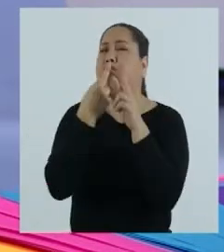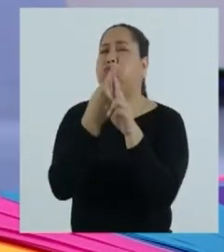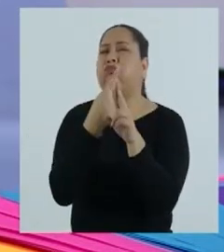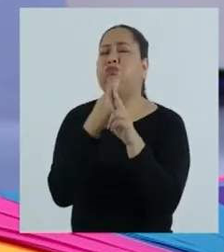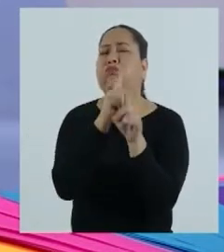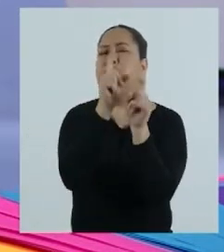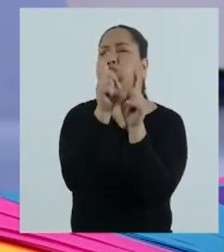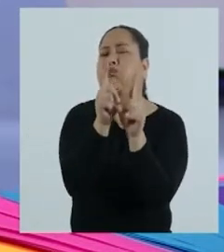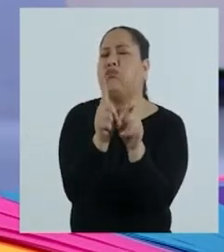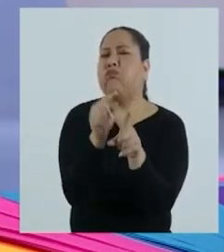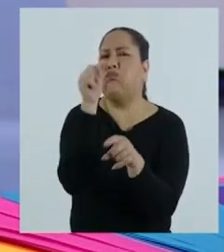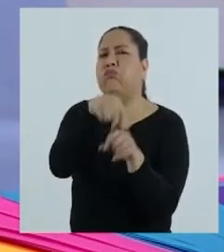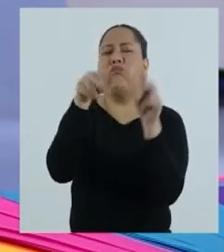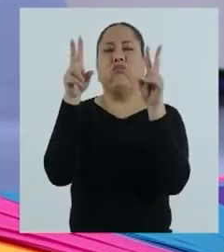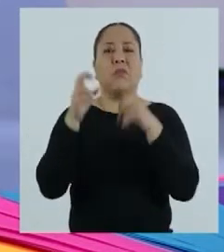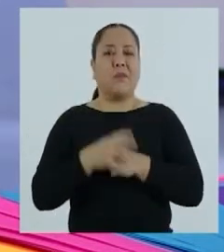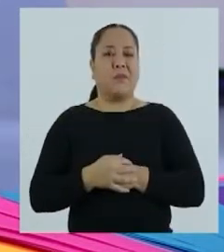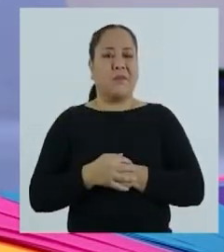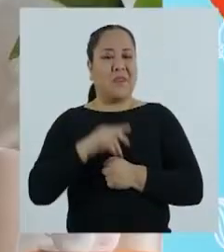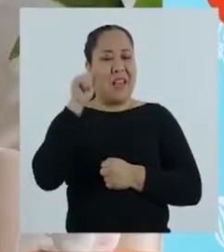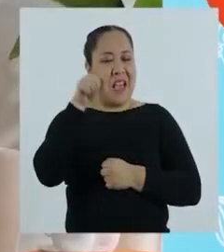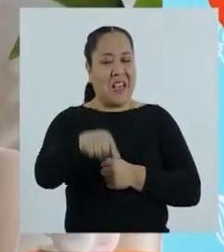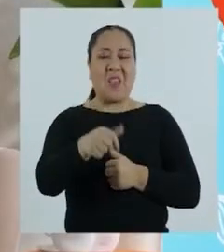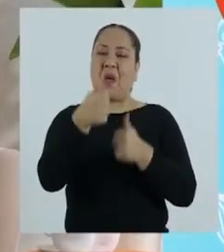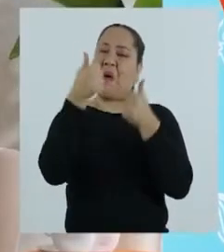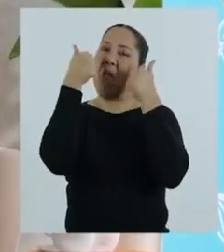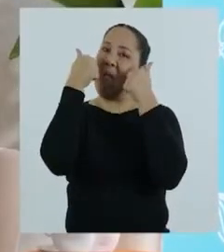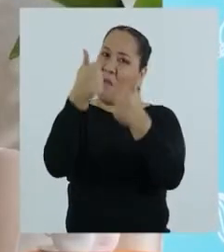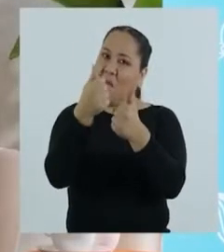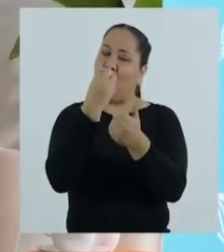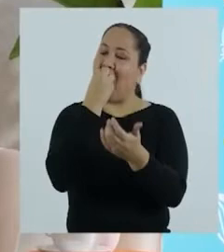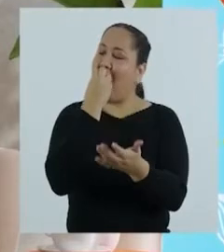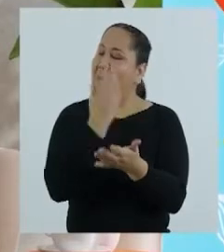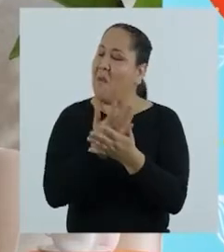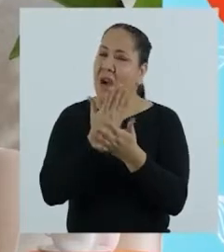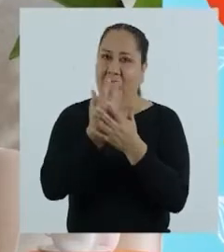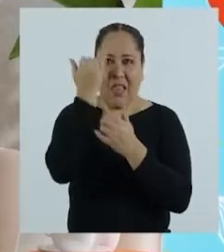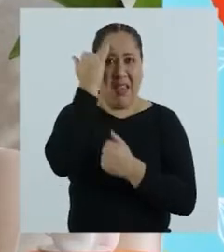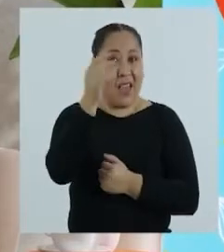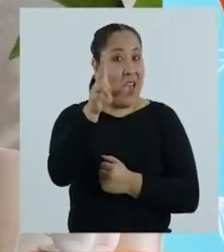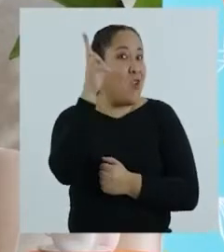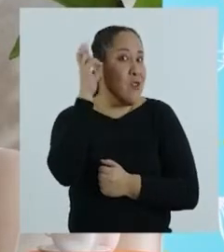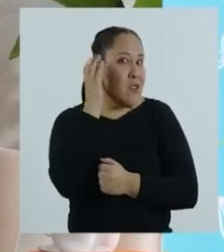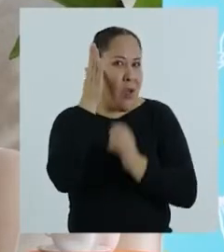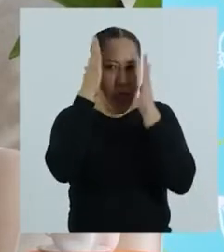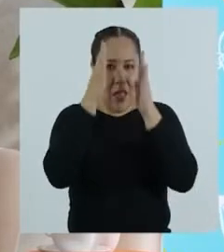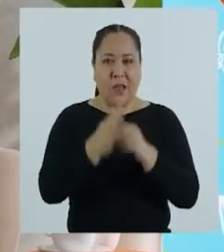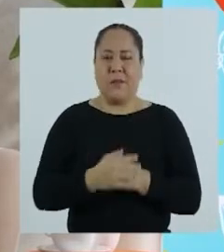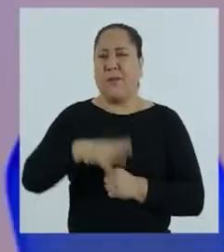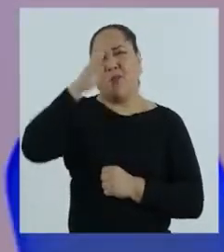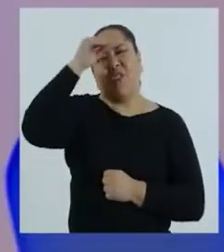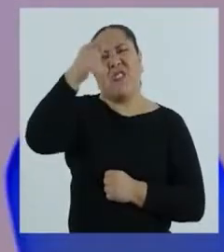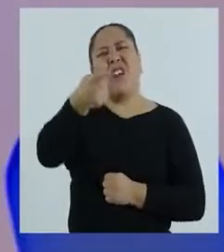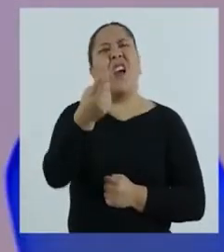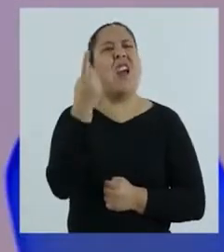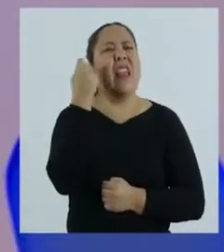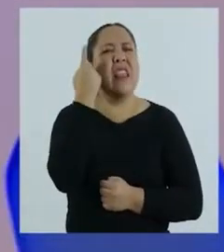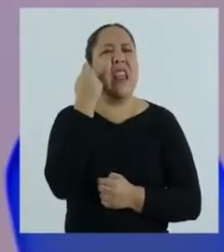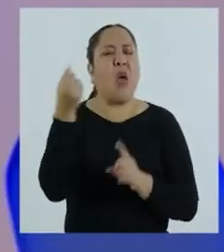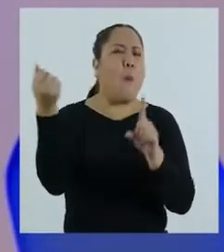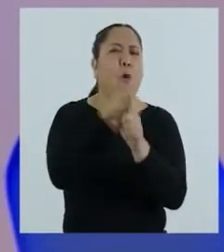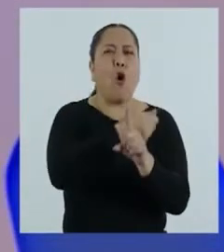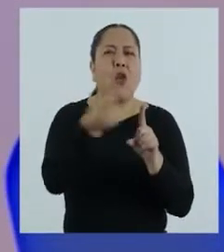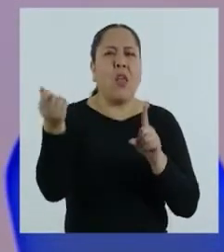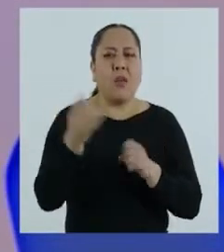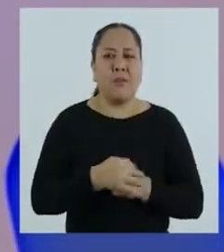que podrán responder las preguntas respecto al tema. Eso me parece una buena idea. Escuchemos con atención. Chicos, ¿qué